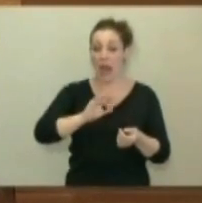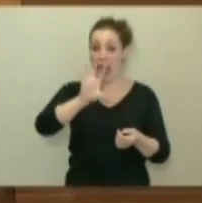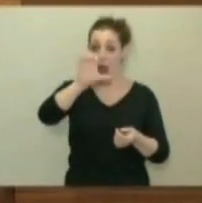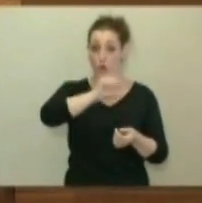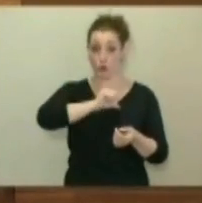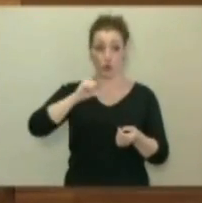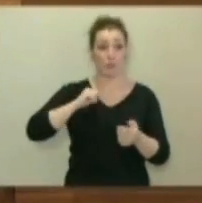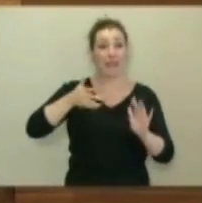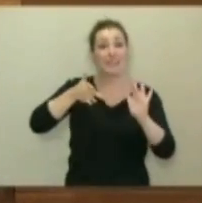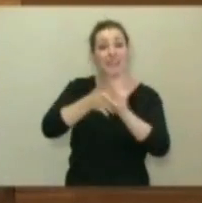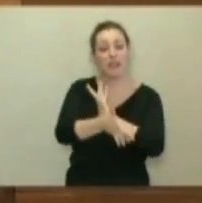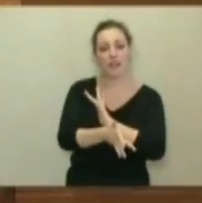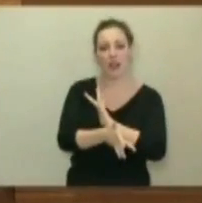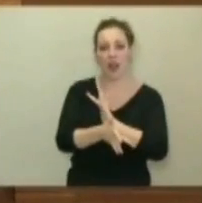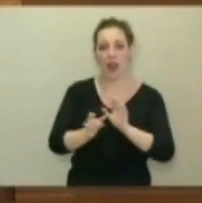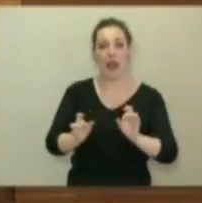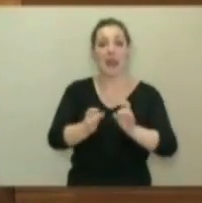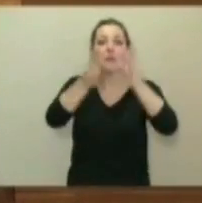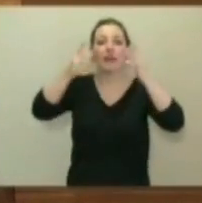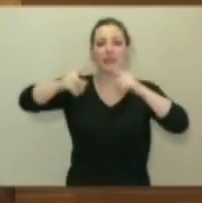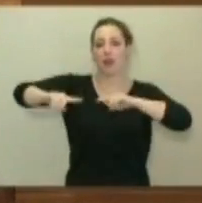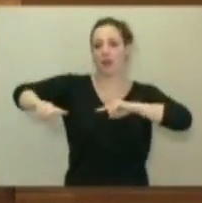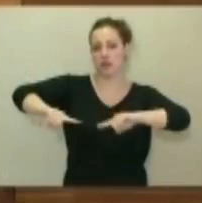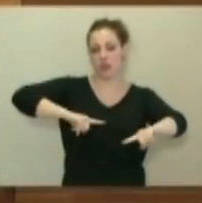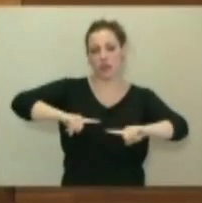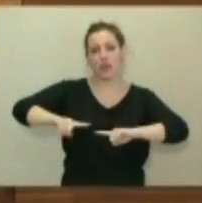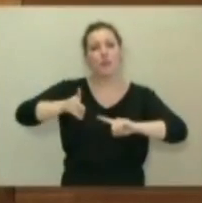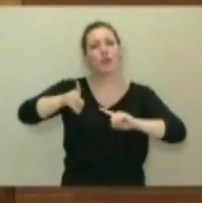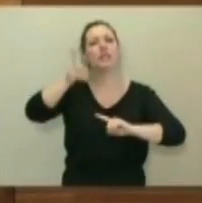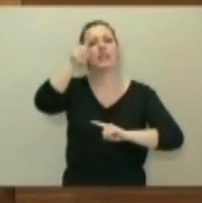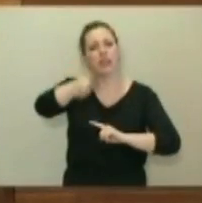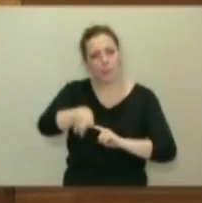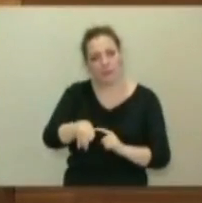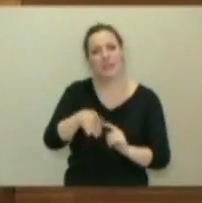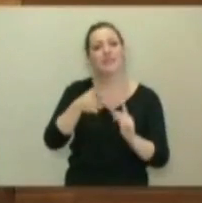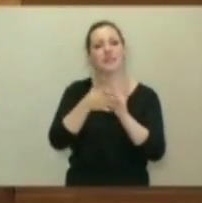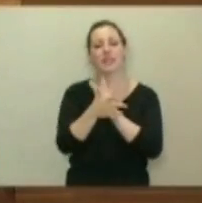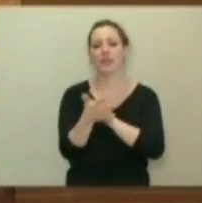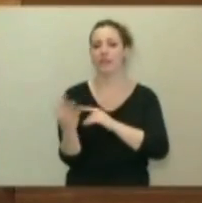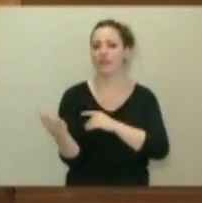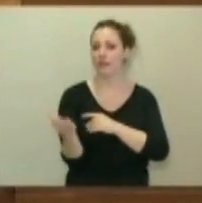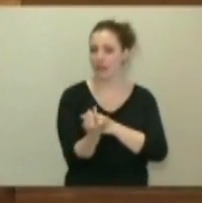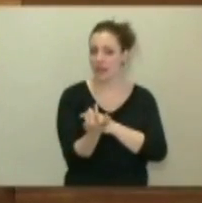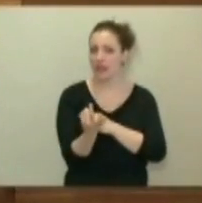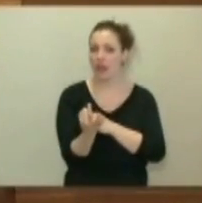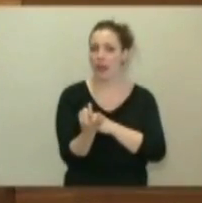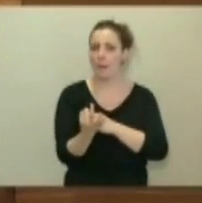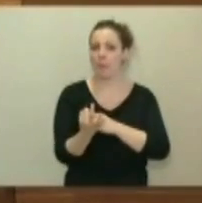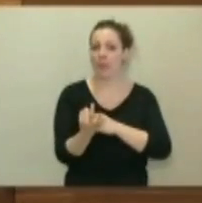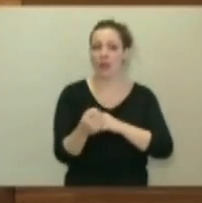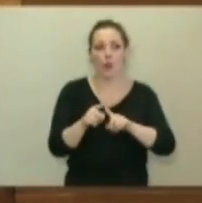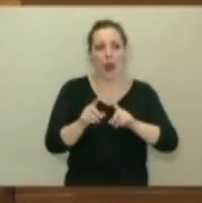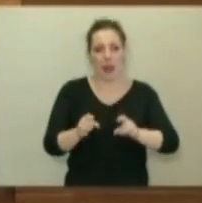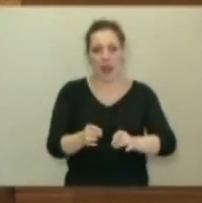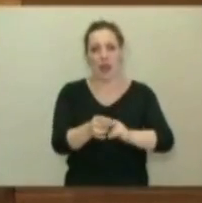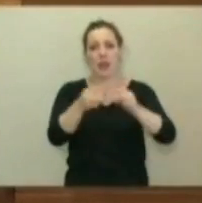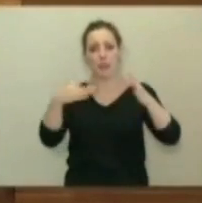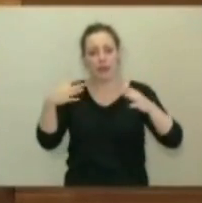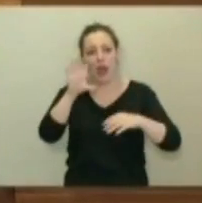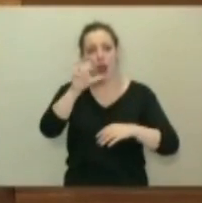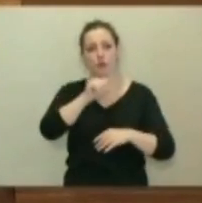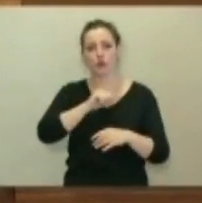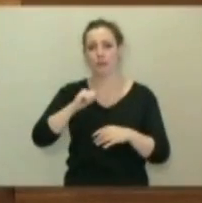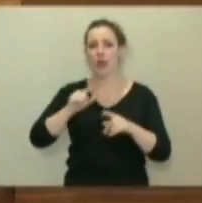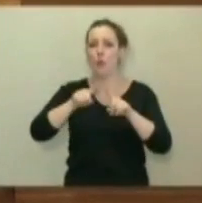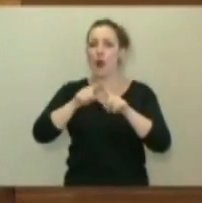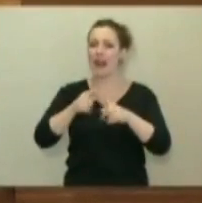implica libertad de decisión, pero también implica como absolutamente corolario de esa libertad, de esa autonomía, la